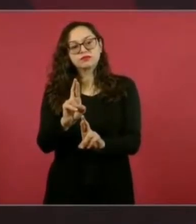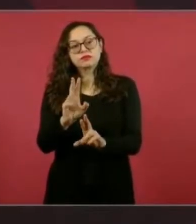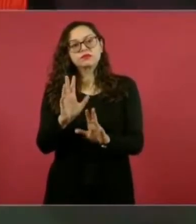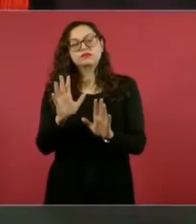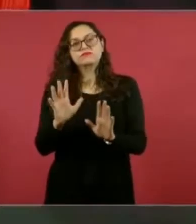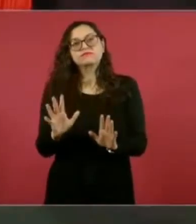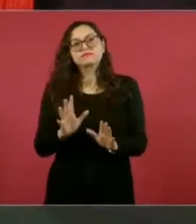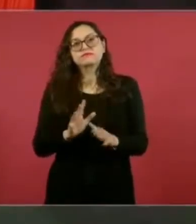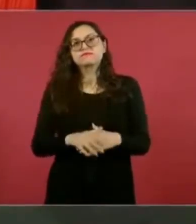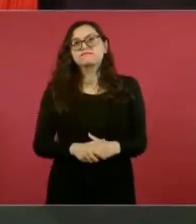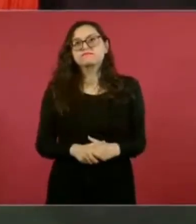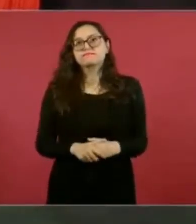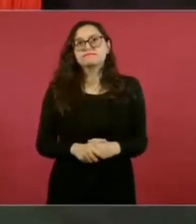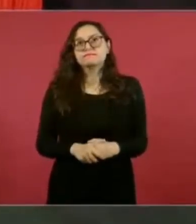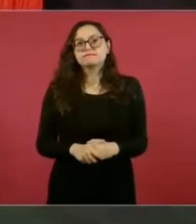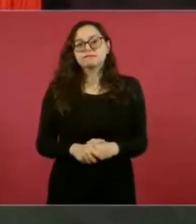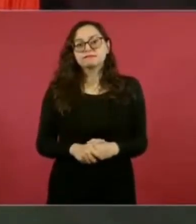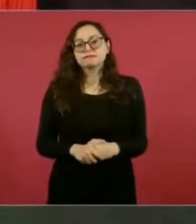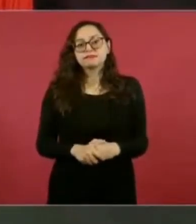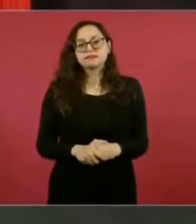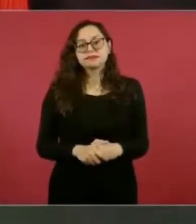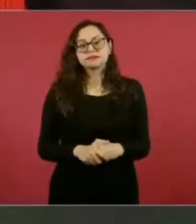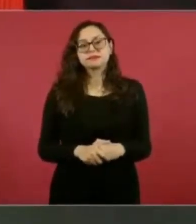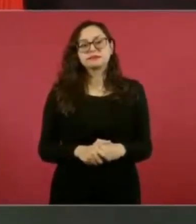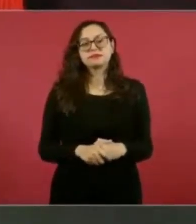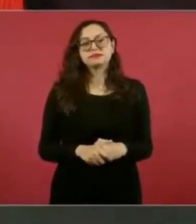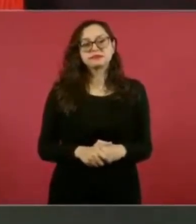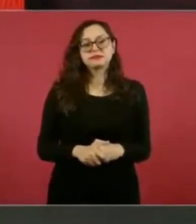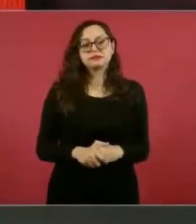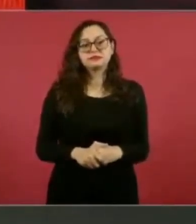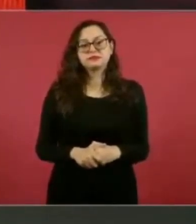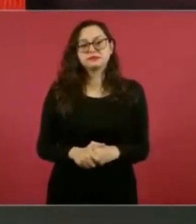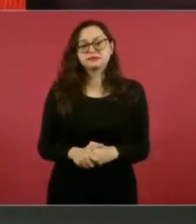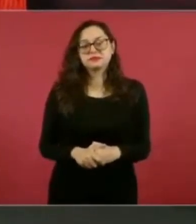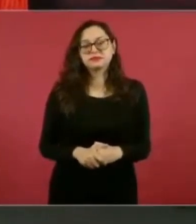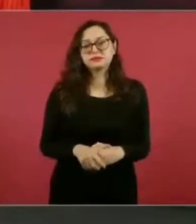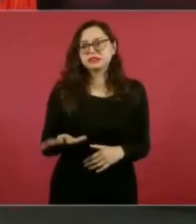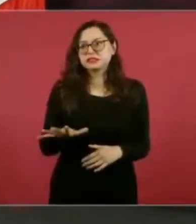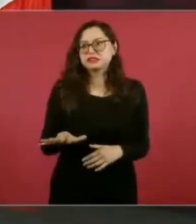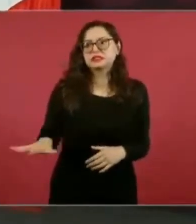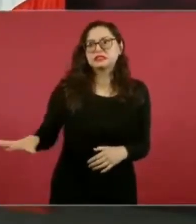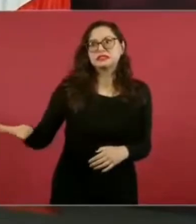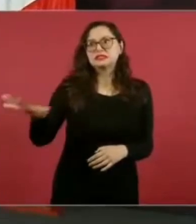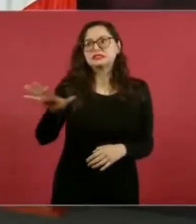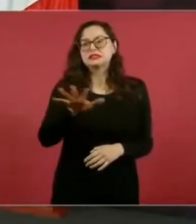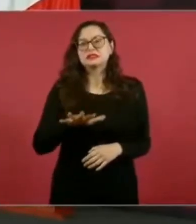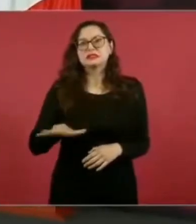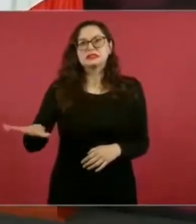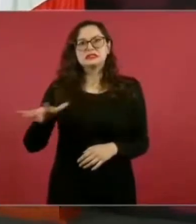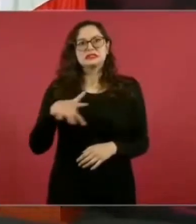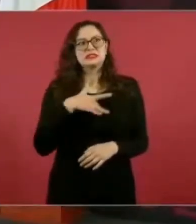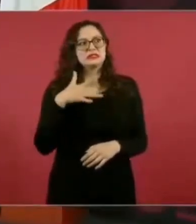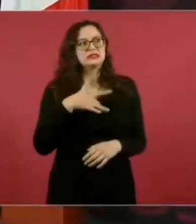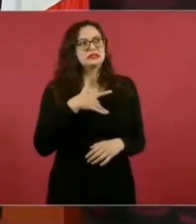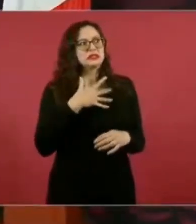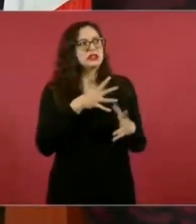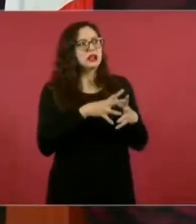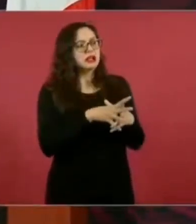sientan que hay un vacío